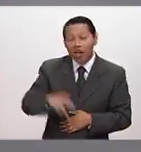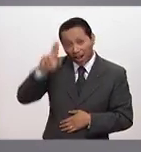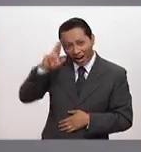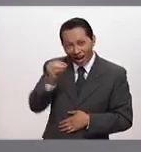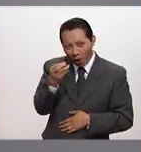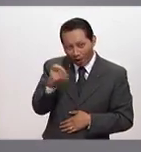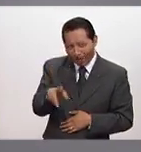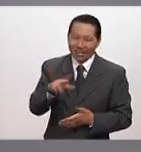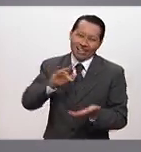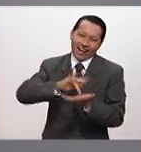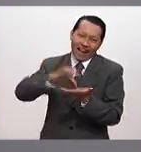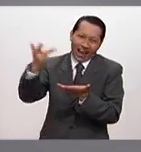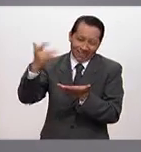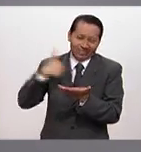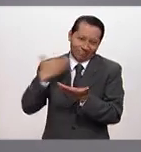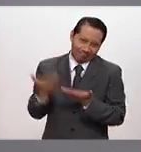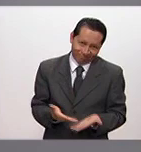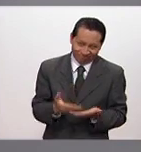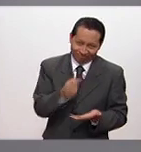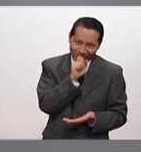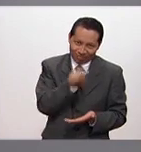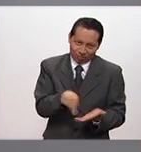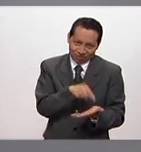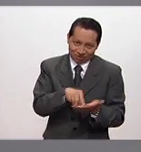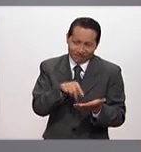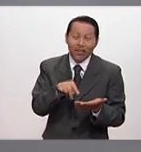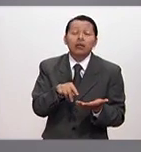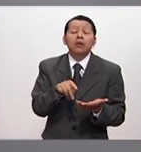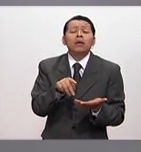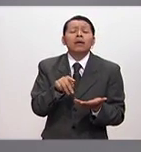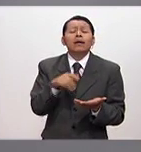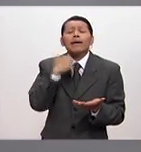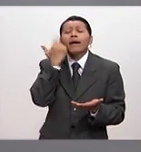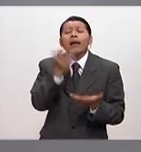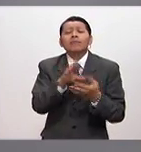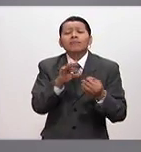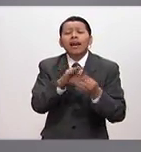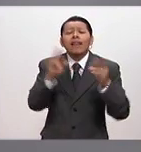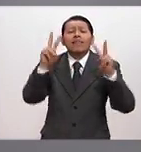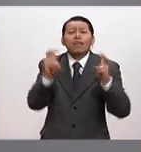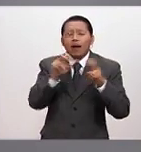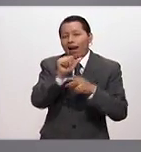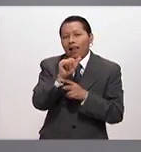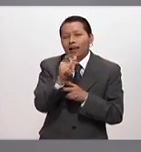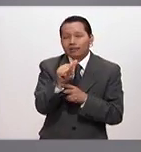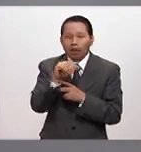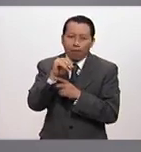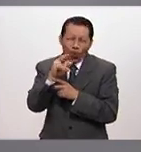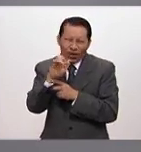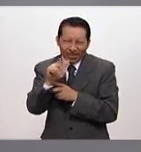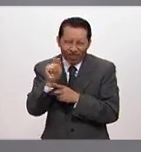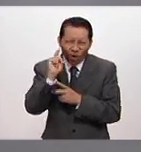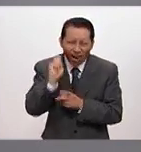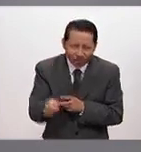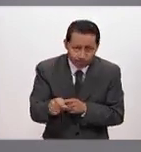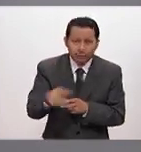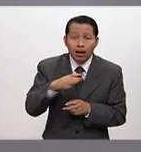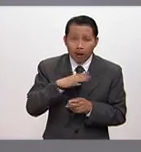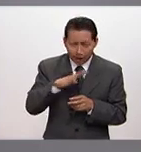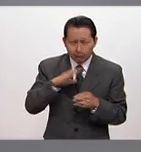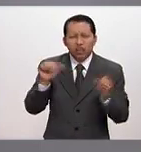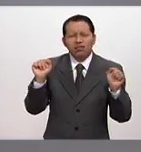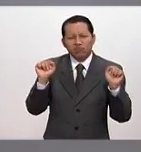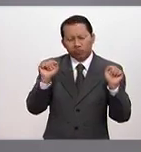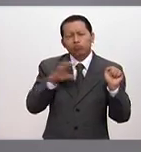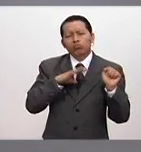me recibas aquí. Es un placer. Oye, pues mira, me encantaría platicar del tema. Iniciamos con Alexa Moreno. ¿Quién es Alexa Moreno? Es una gimnasta mexicana